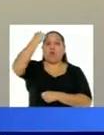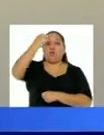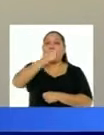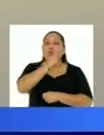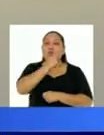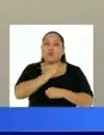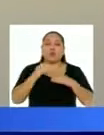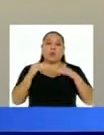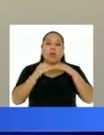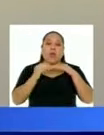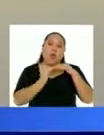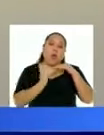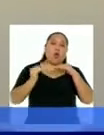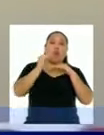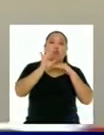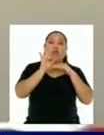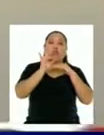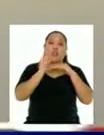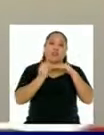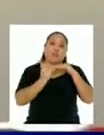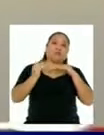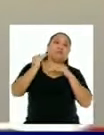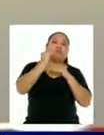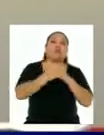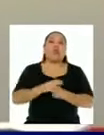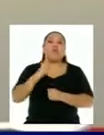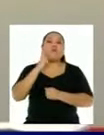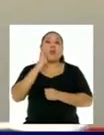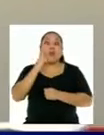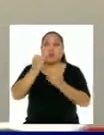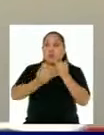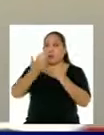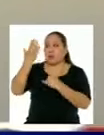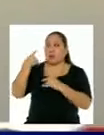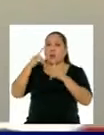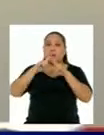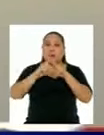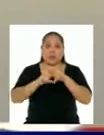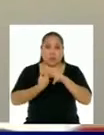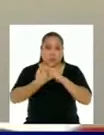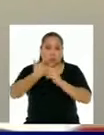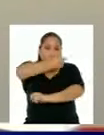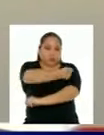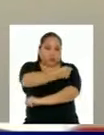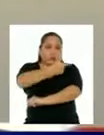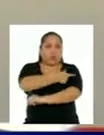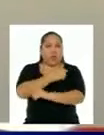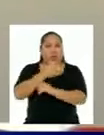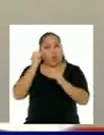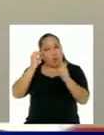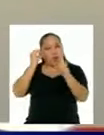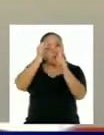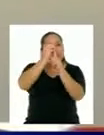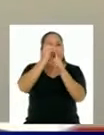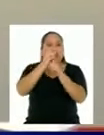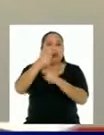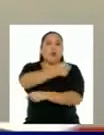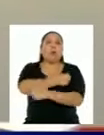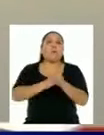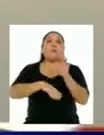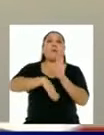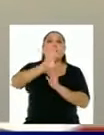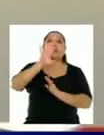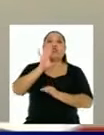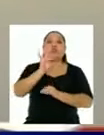que empezamos el viernes último en el marco de la nueva estrategia territorial. La meta en esta etapa es vacunar a más de 81